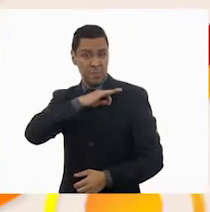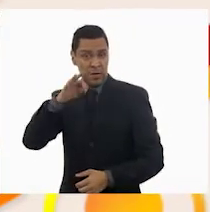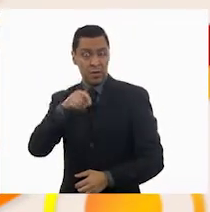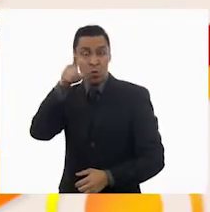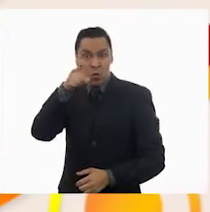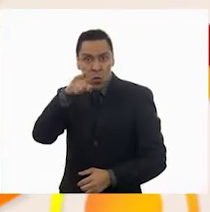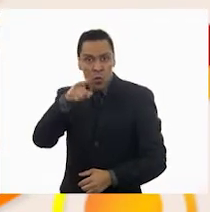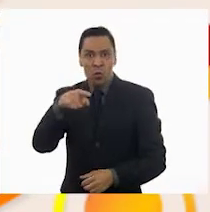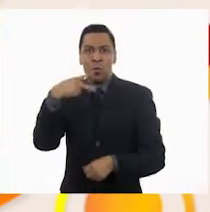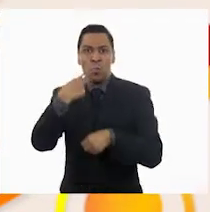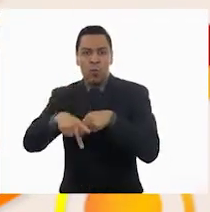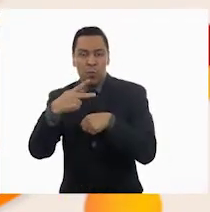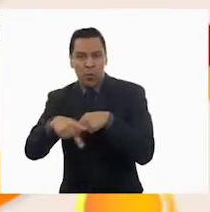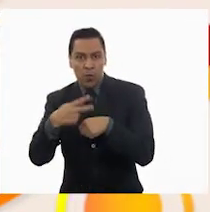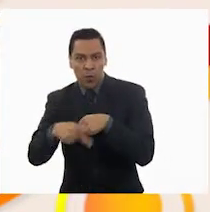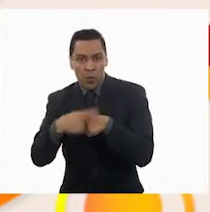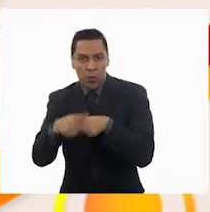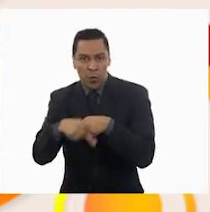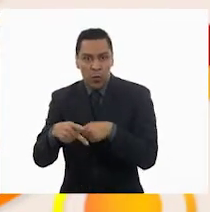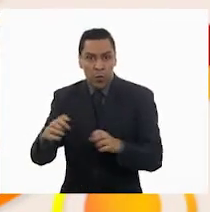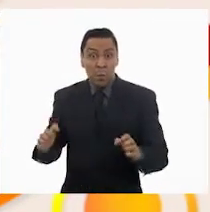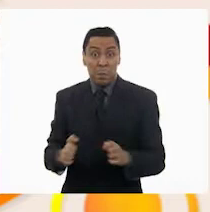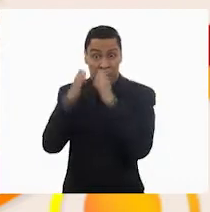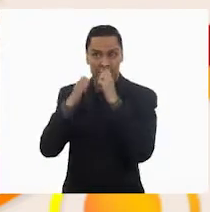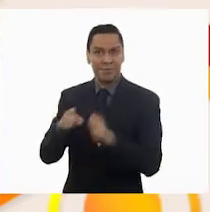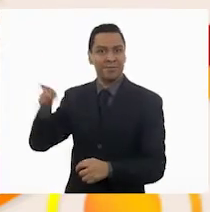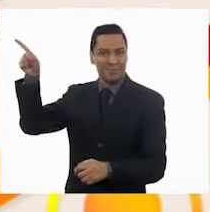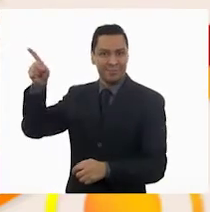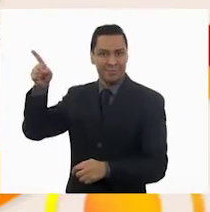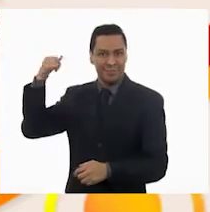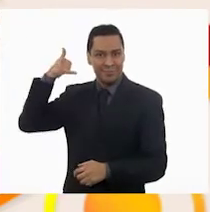tú o alguien cerca de ti tenga una emergencia.